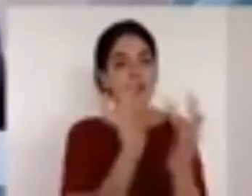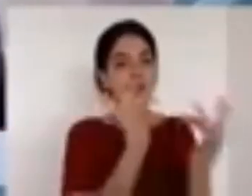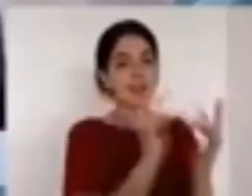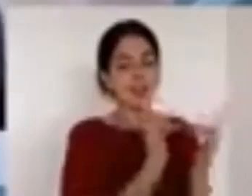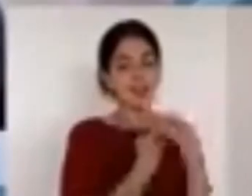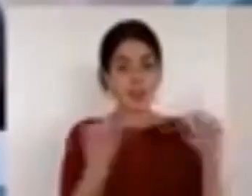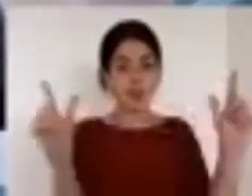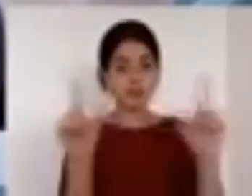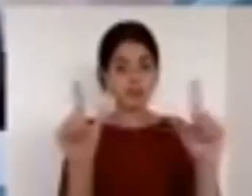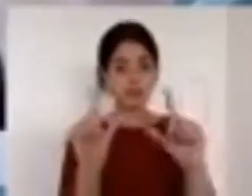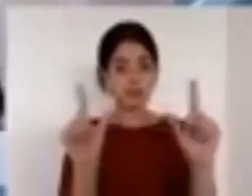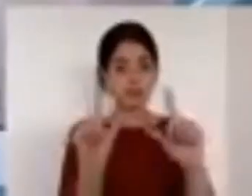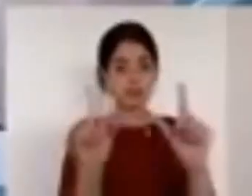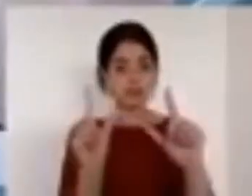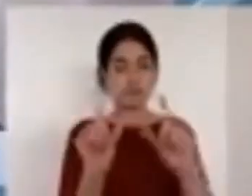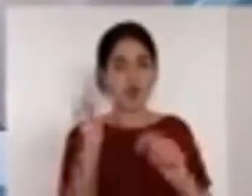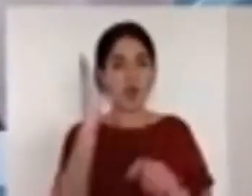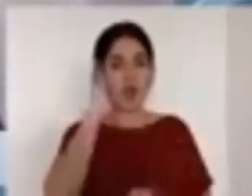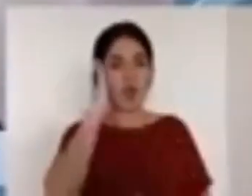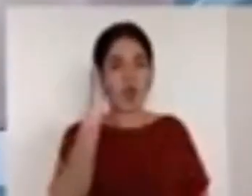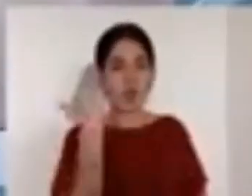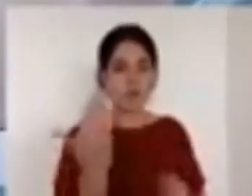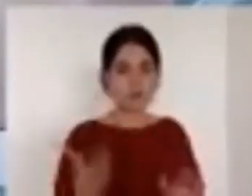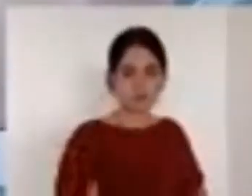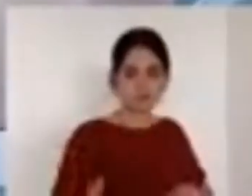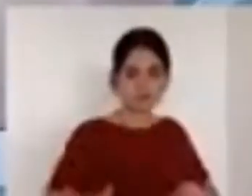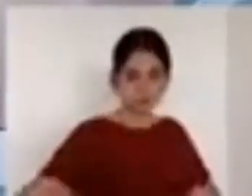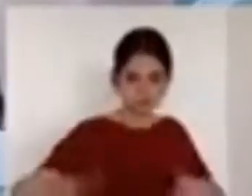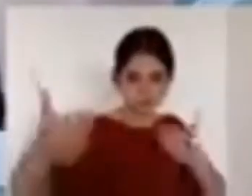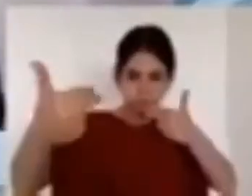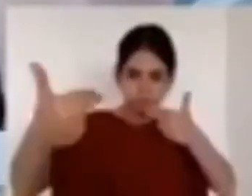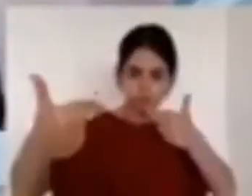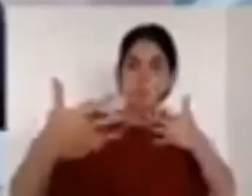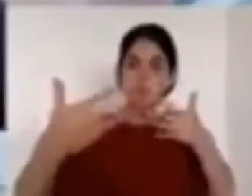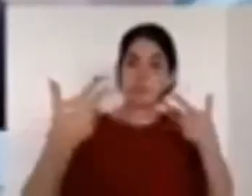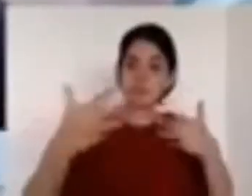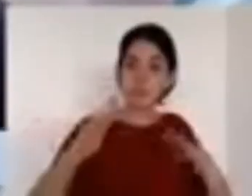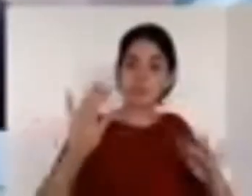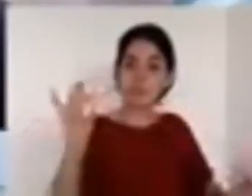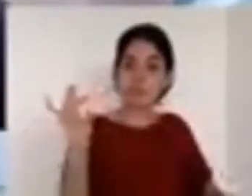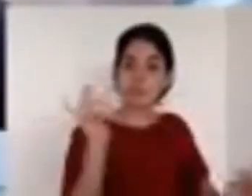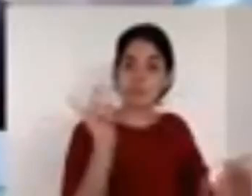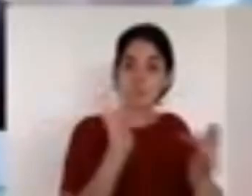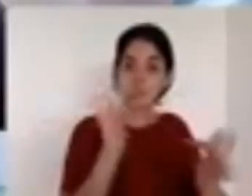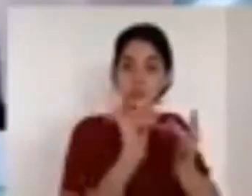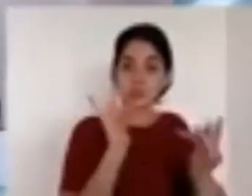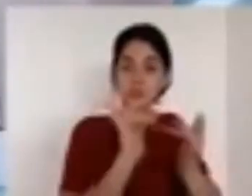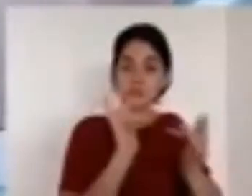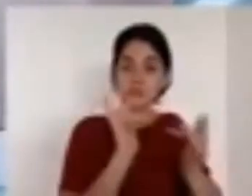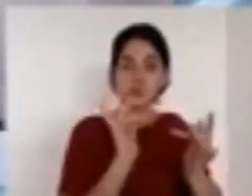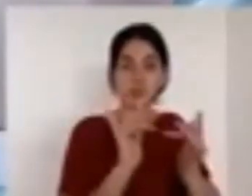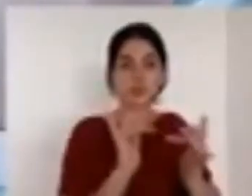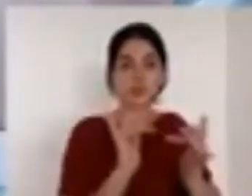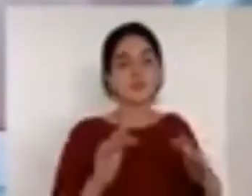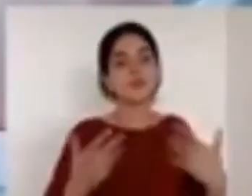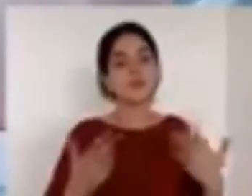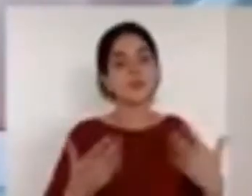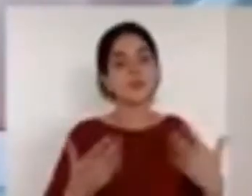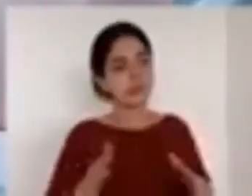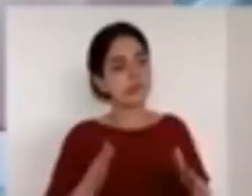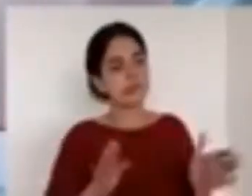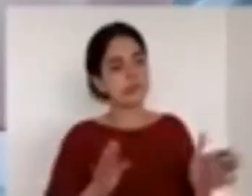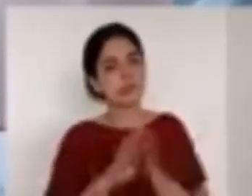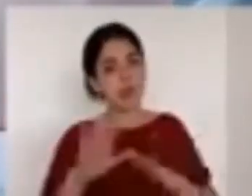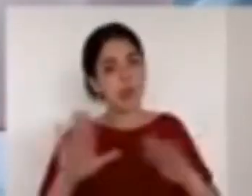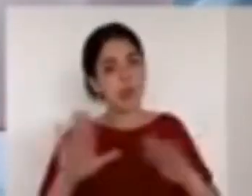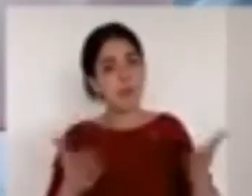veces a la semana lo digo personalmente ahora predicamos casi todos los días y no sé si a usted le